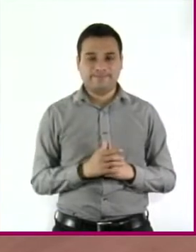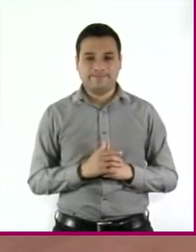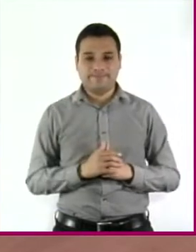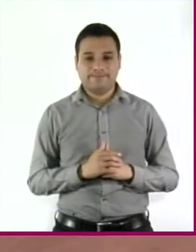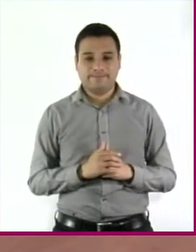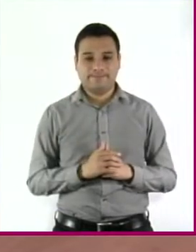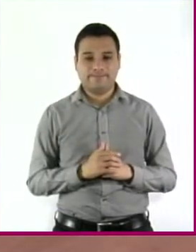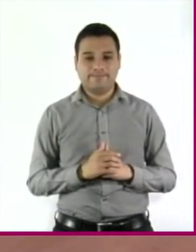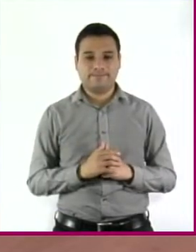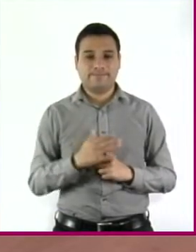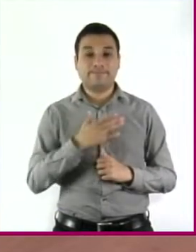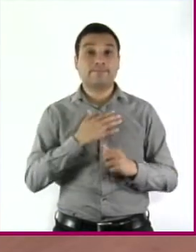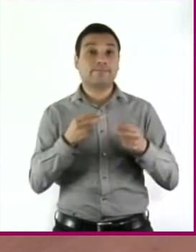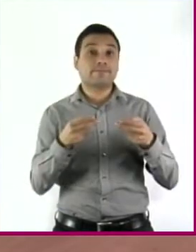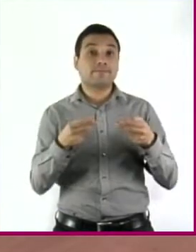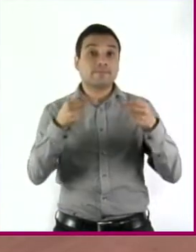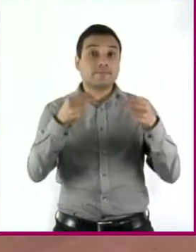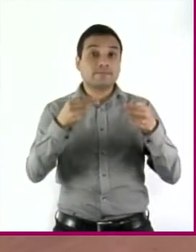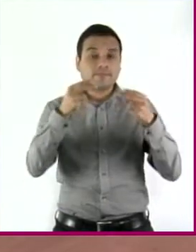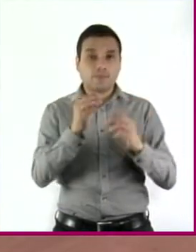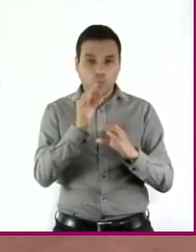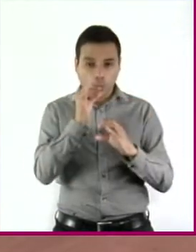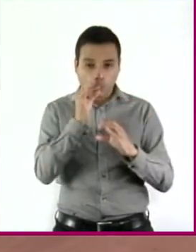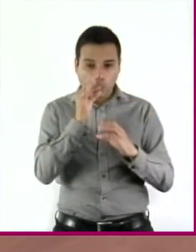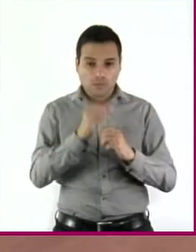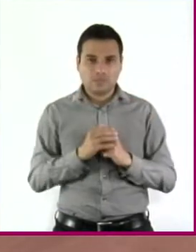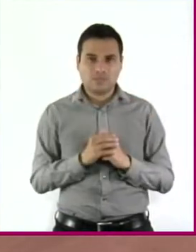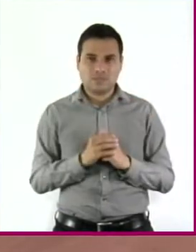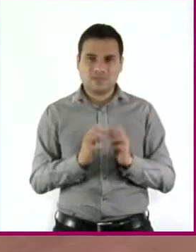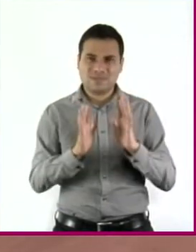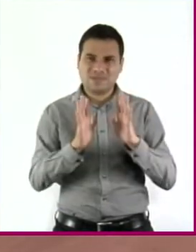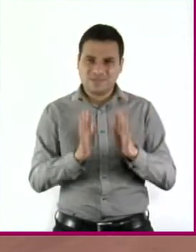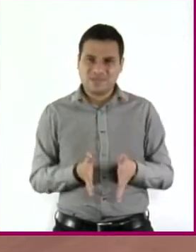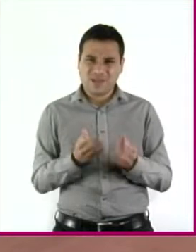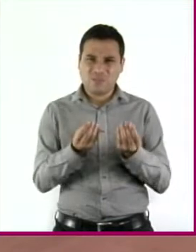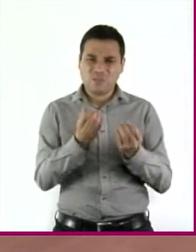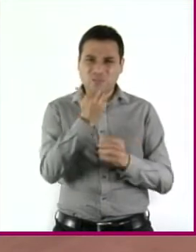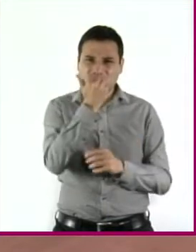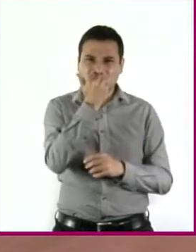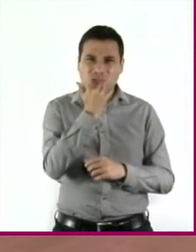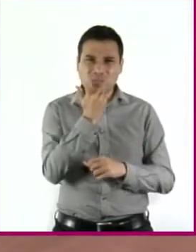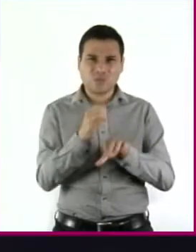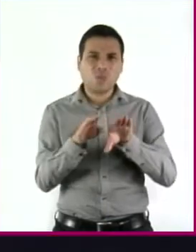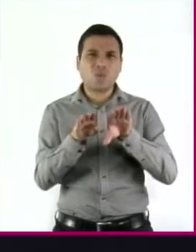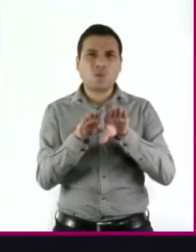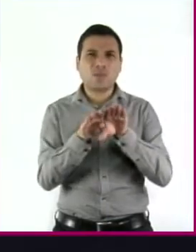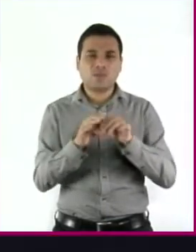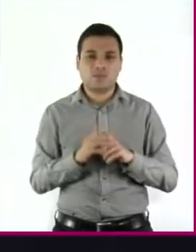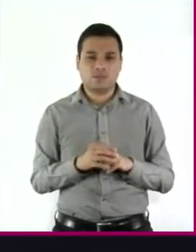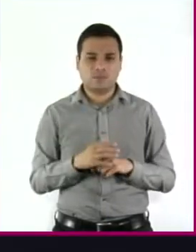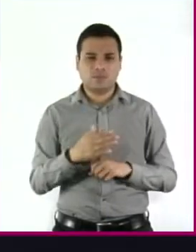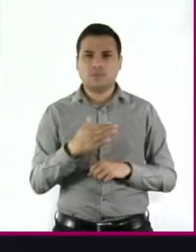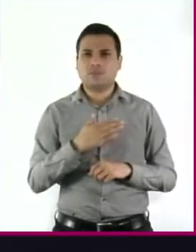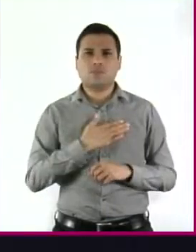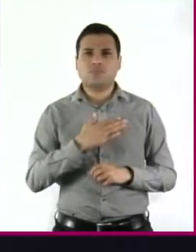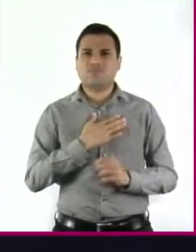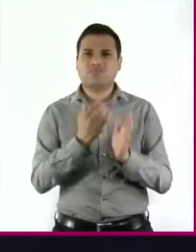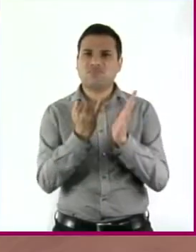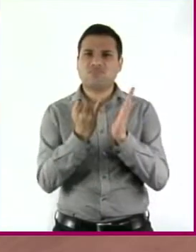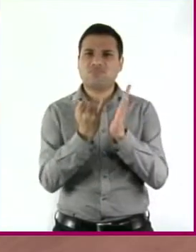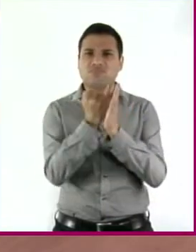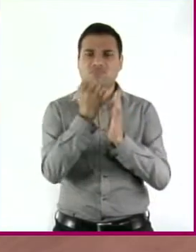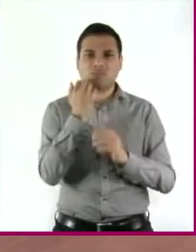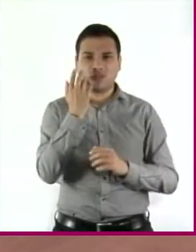Mi negocio son las malteadas, joven. ¿Pero no cree que ya es mucha azúcar para su sistema? Es mi soberana decisión y decido que quiero otra.